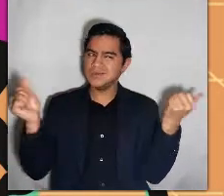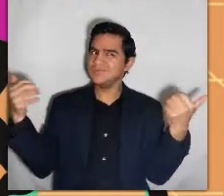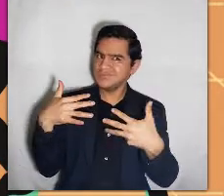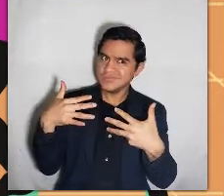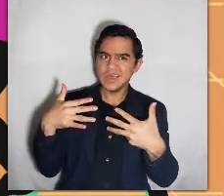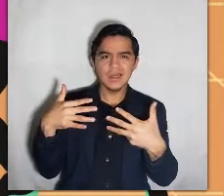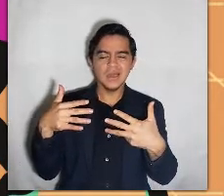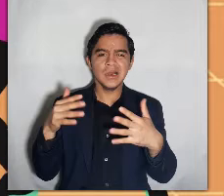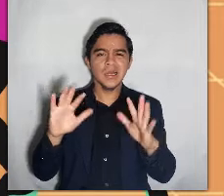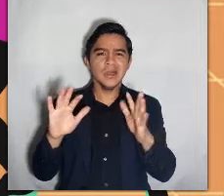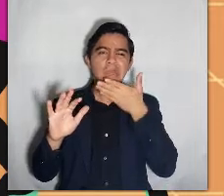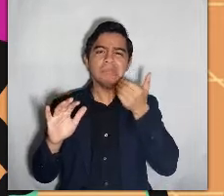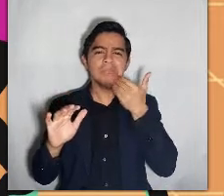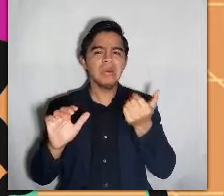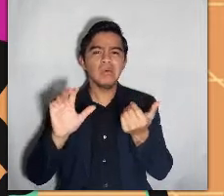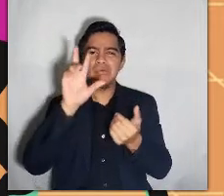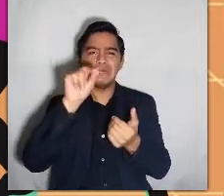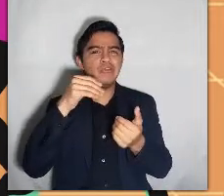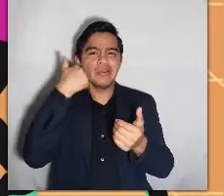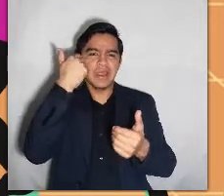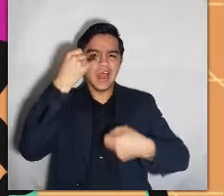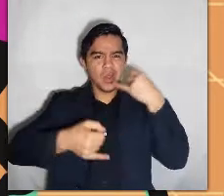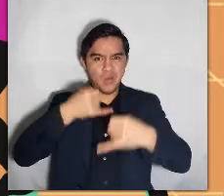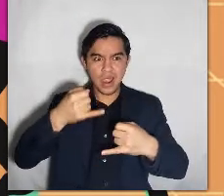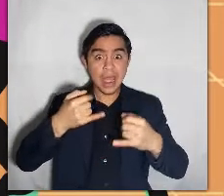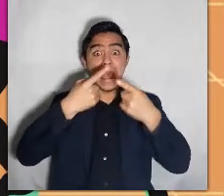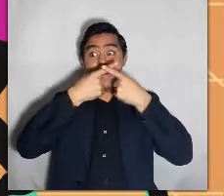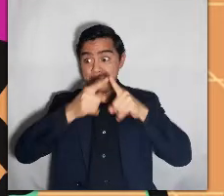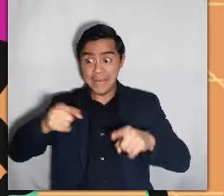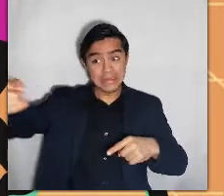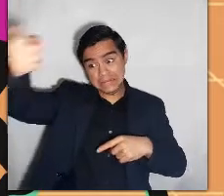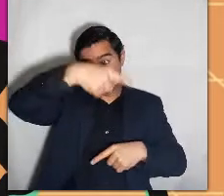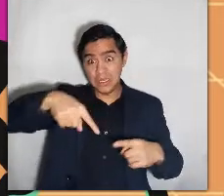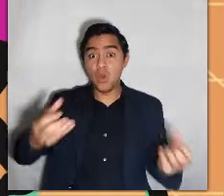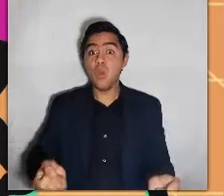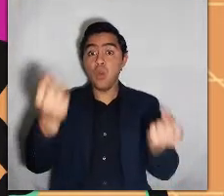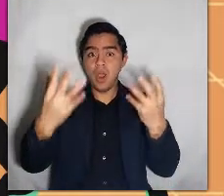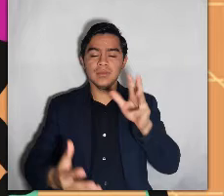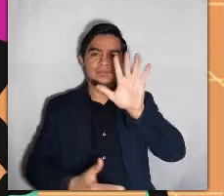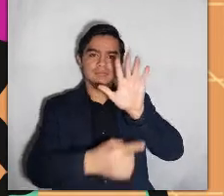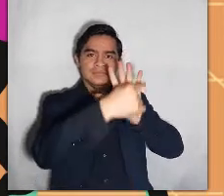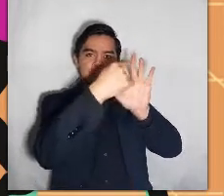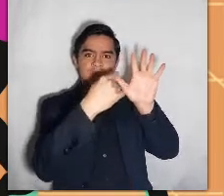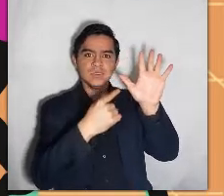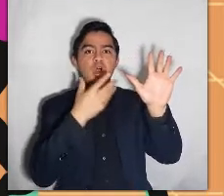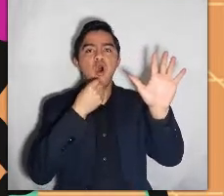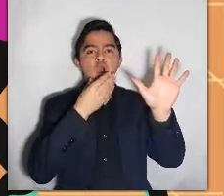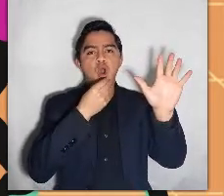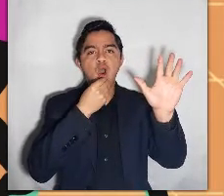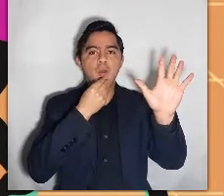Otros tantos se mostraron atemorizados y prefirieron no participar. Pero de entre todos los